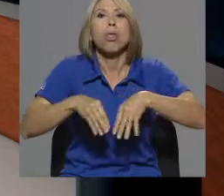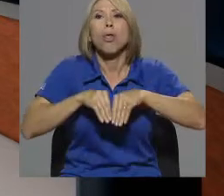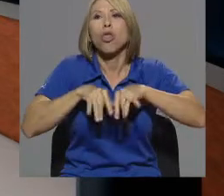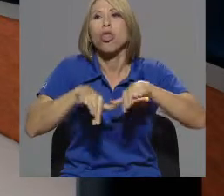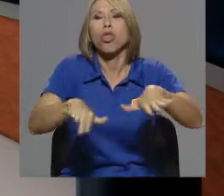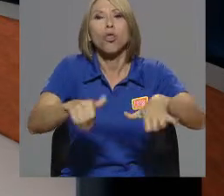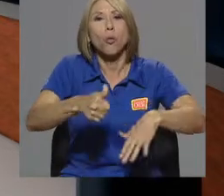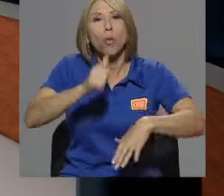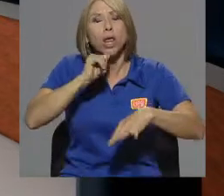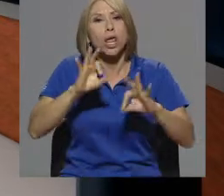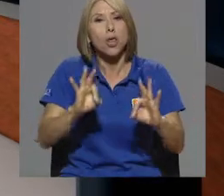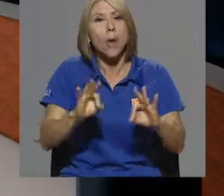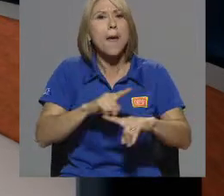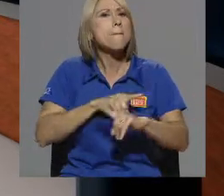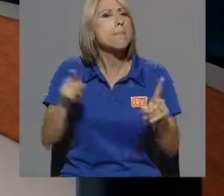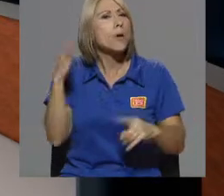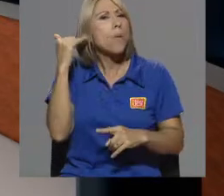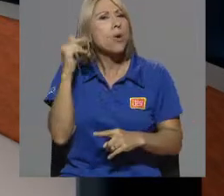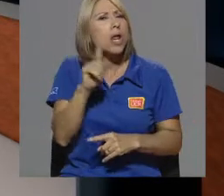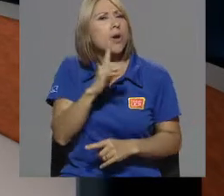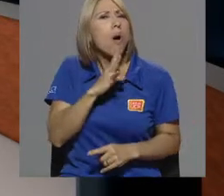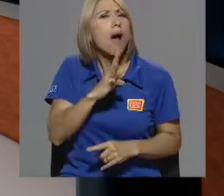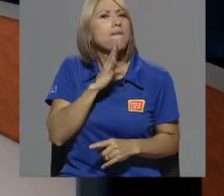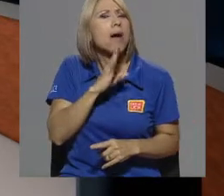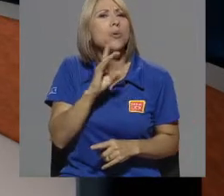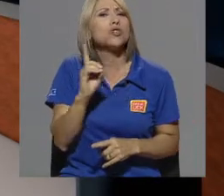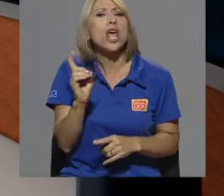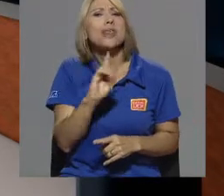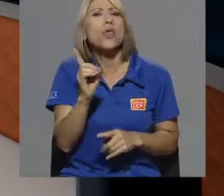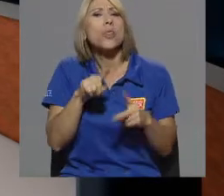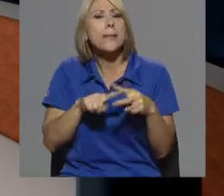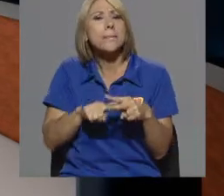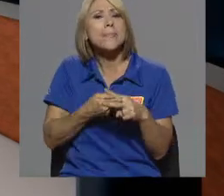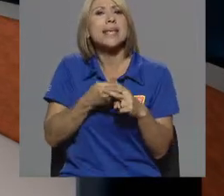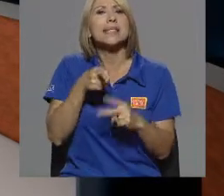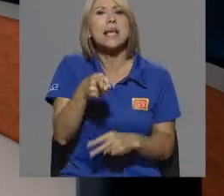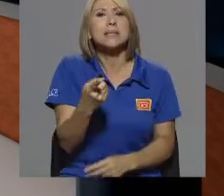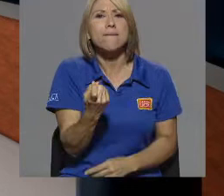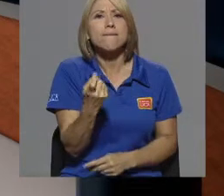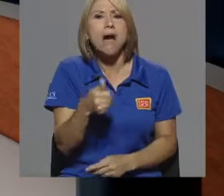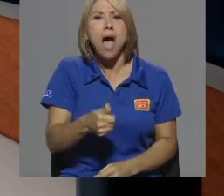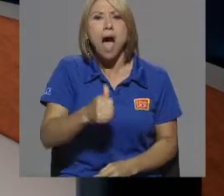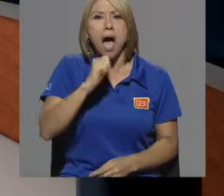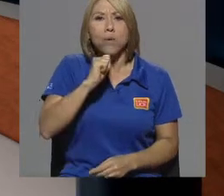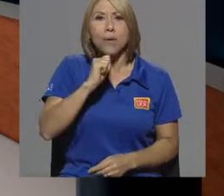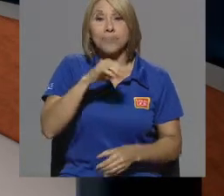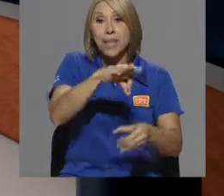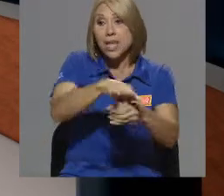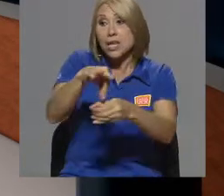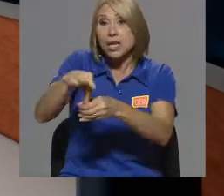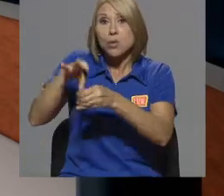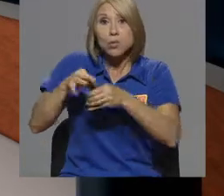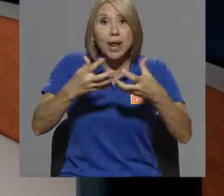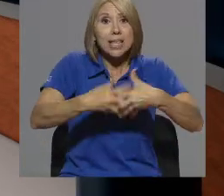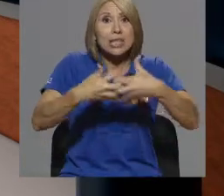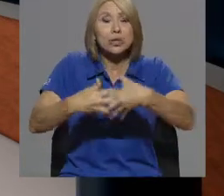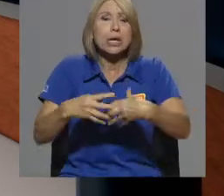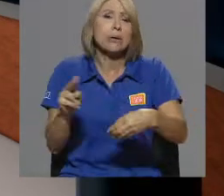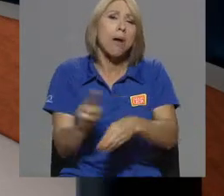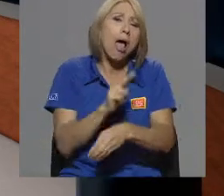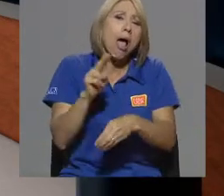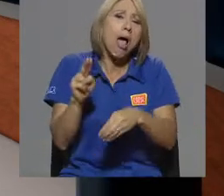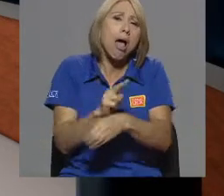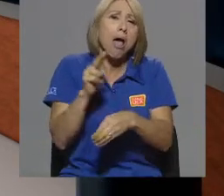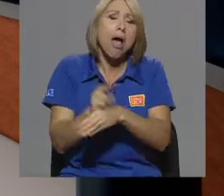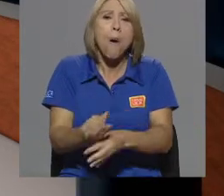Pero, ¿por qué no hablamos de dónde se origina ese desabastecimiento de agua? La agricultura y la industria consumen la mayor